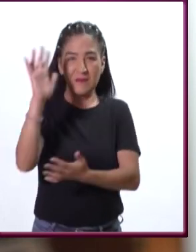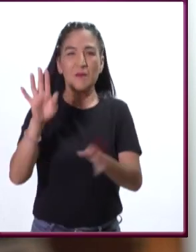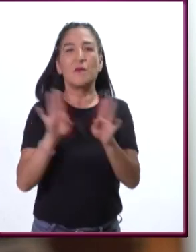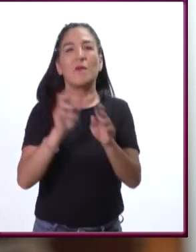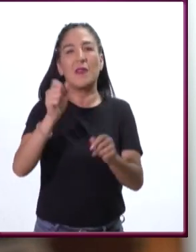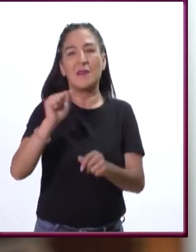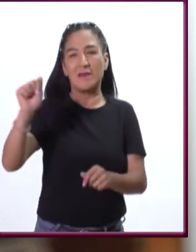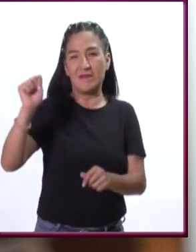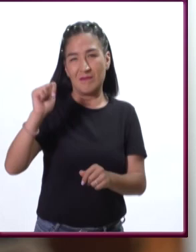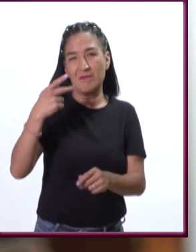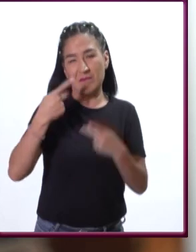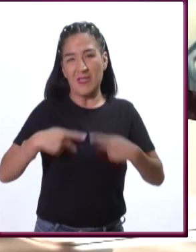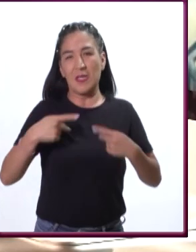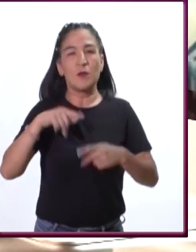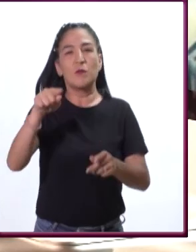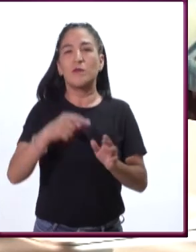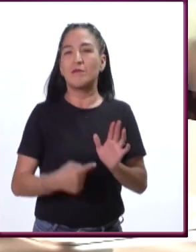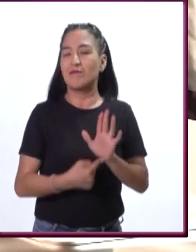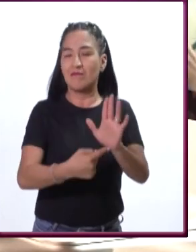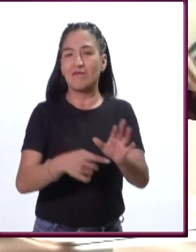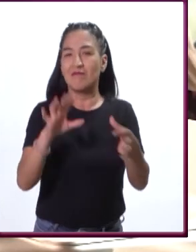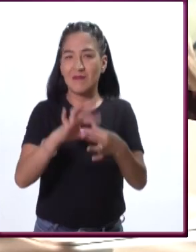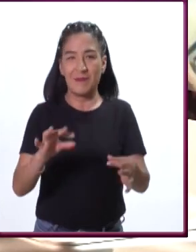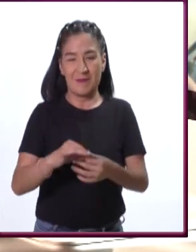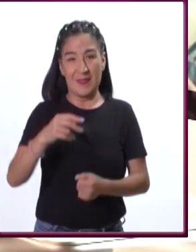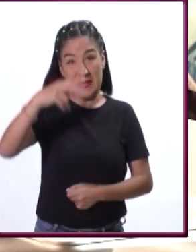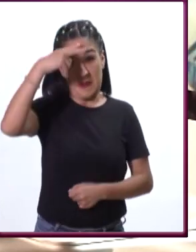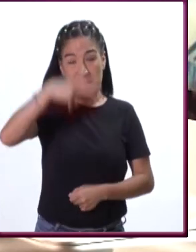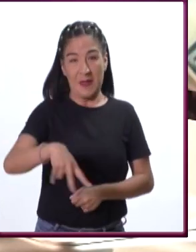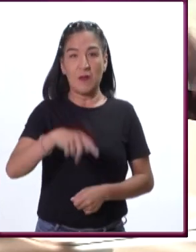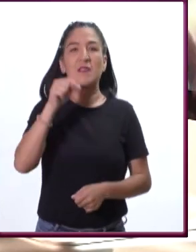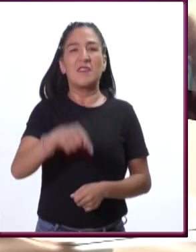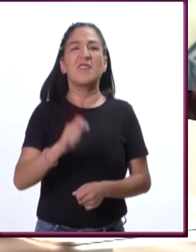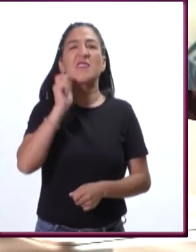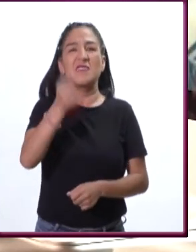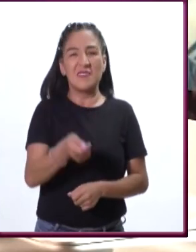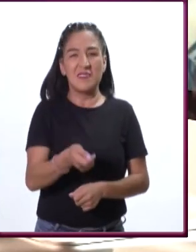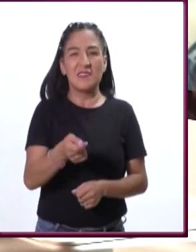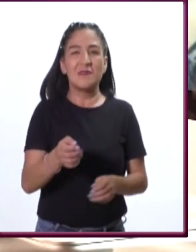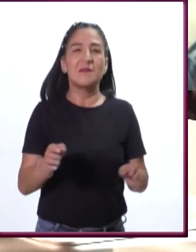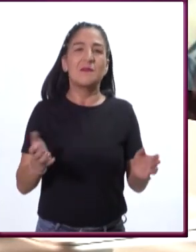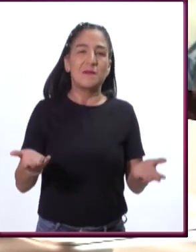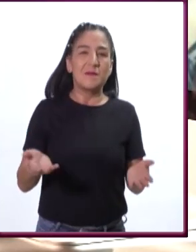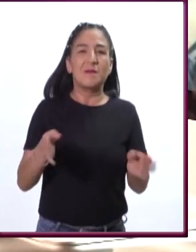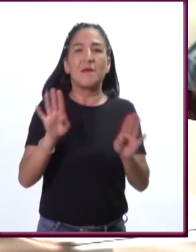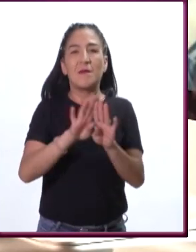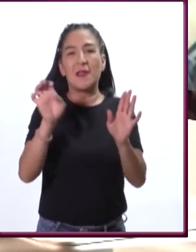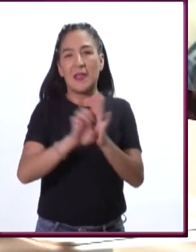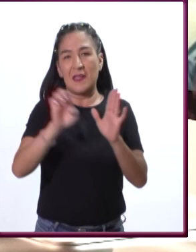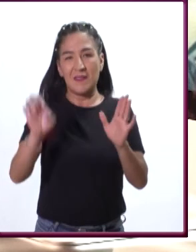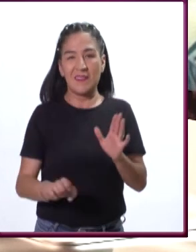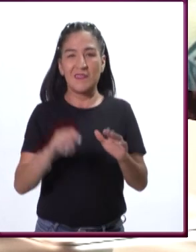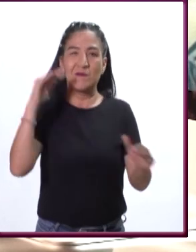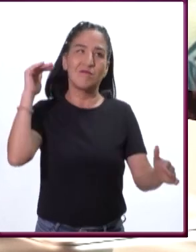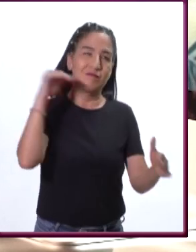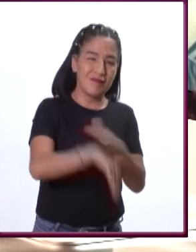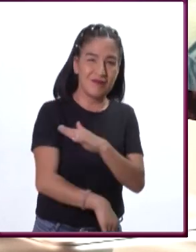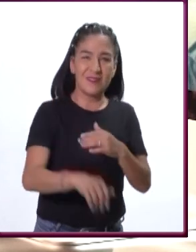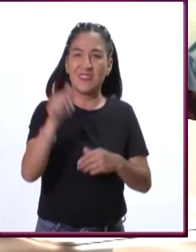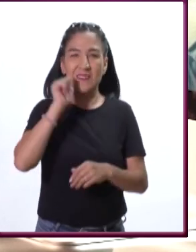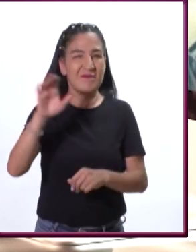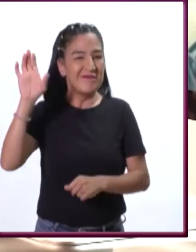sociedad destacarías? México es pródigo en ejemplos de fracaso